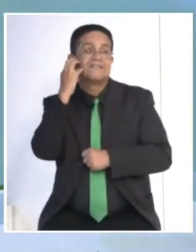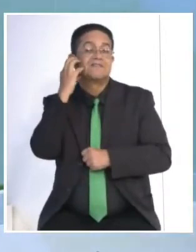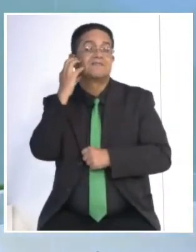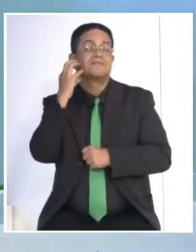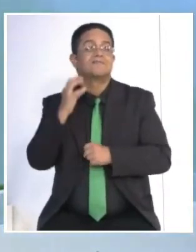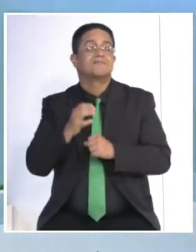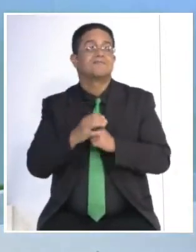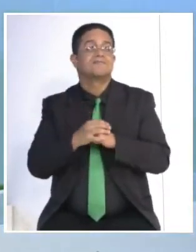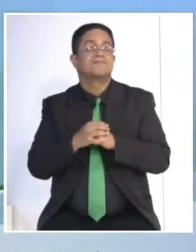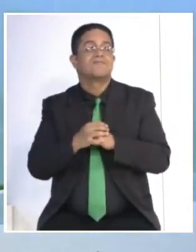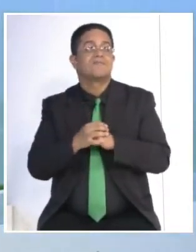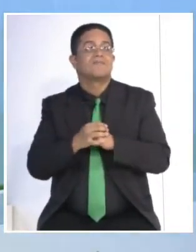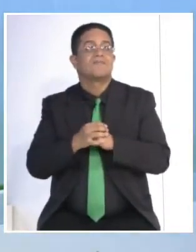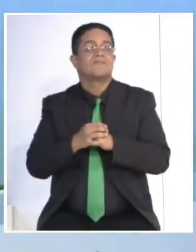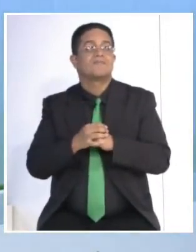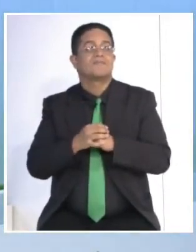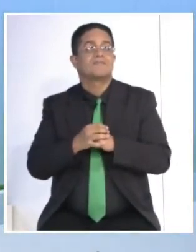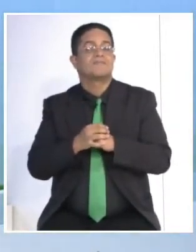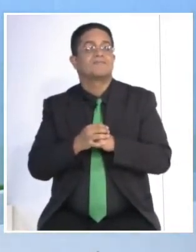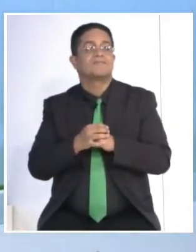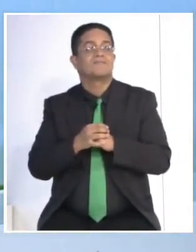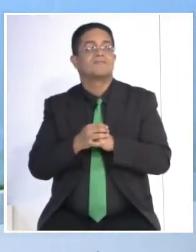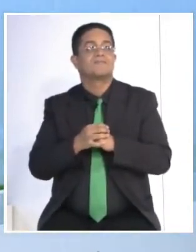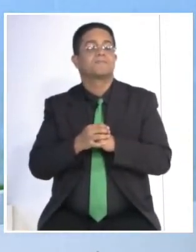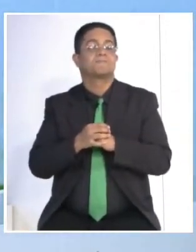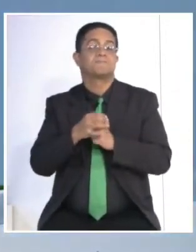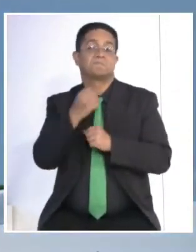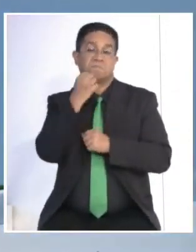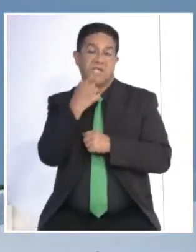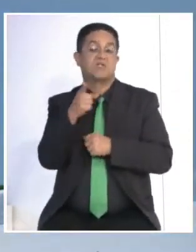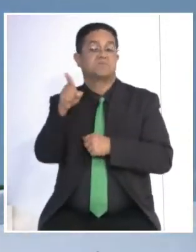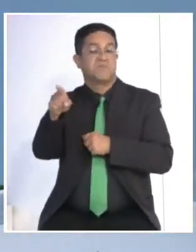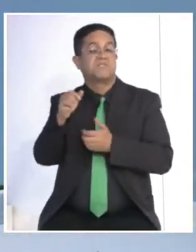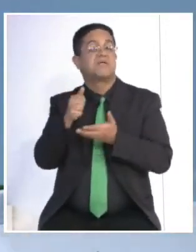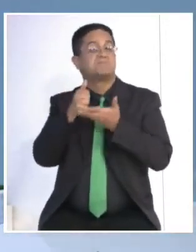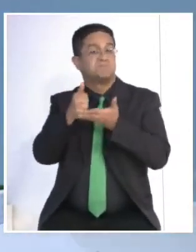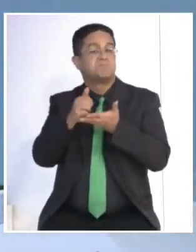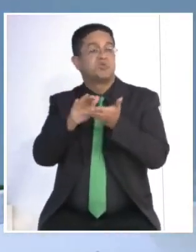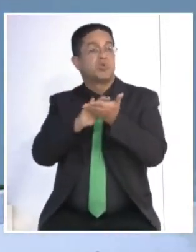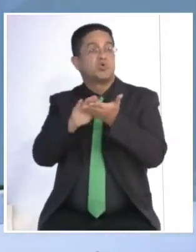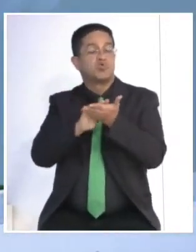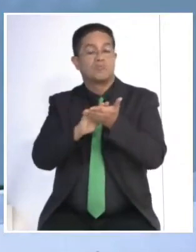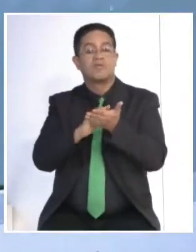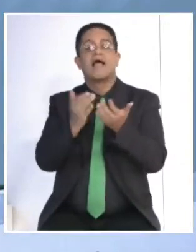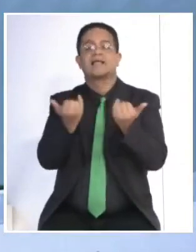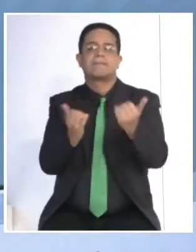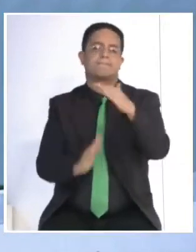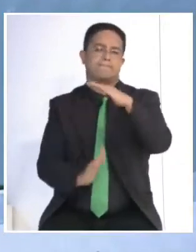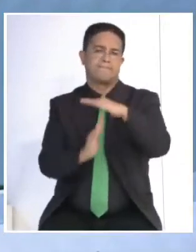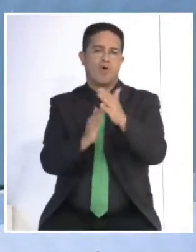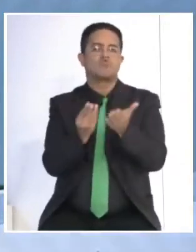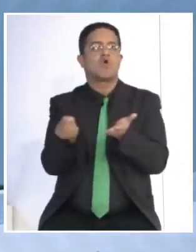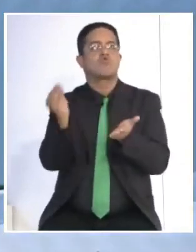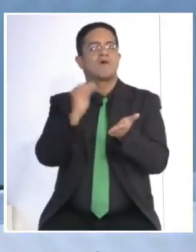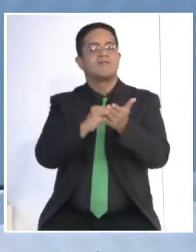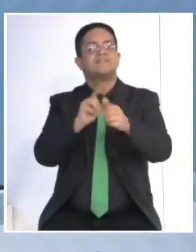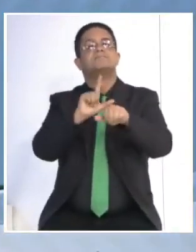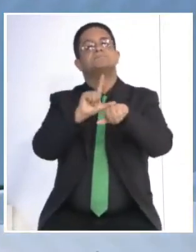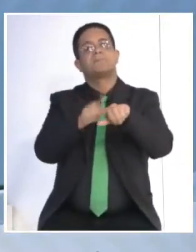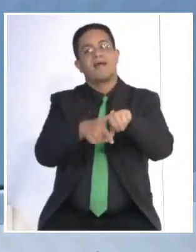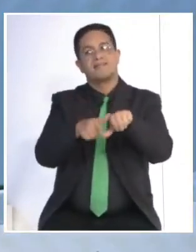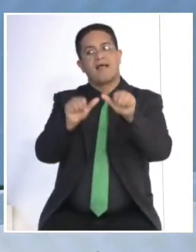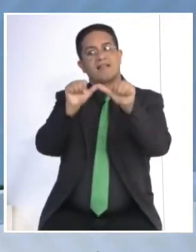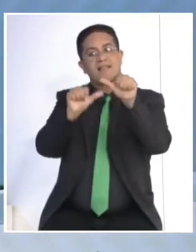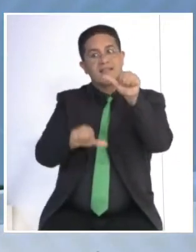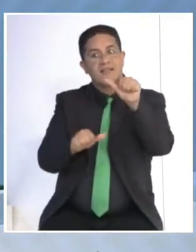vestigios de haber sufrido de acné durante un tiempo. Así que, bueno, son alternativas y opciones. Doctora, vámonos a una pausa. A regreso seguimos